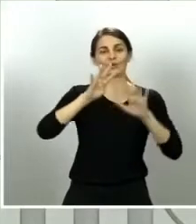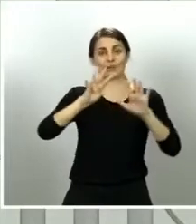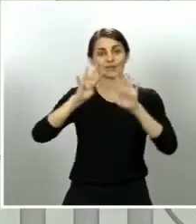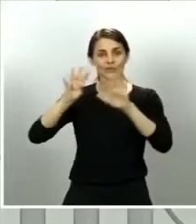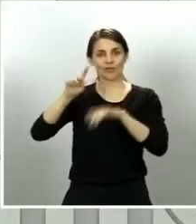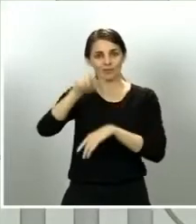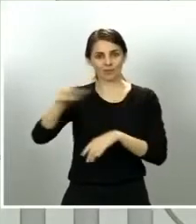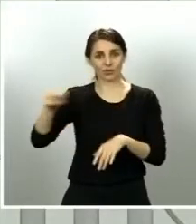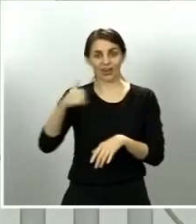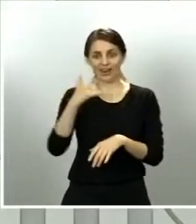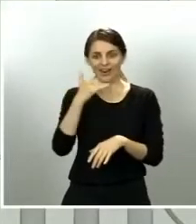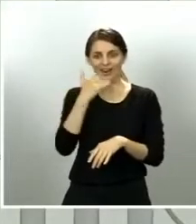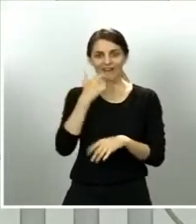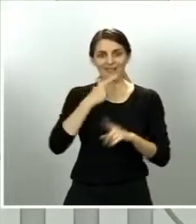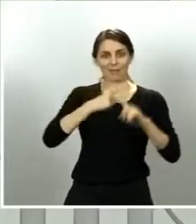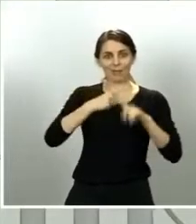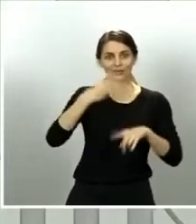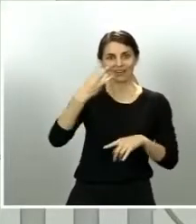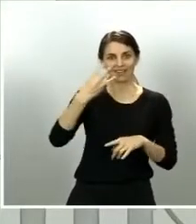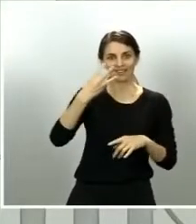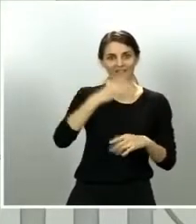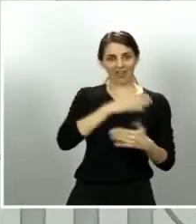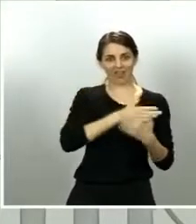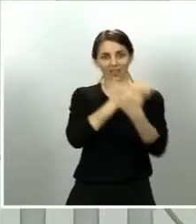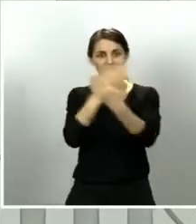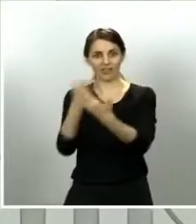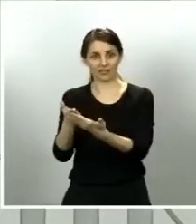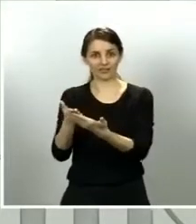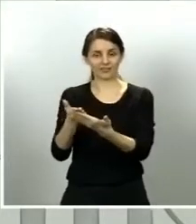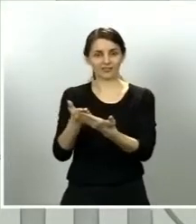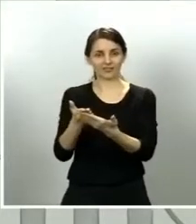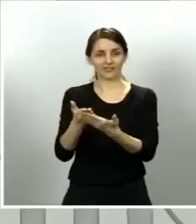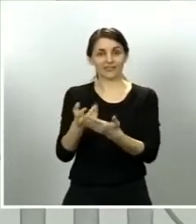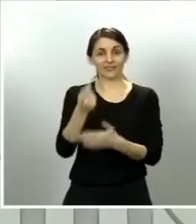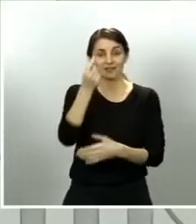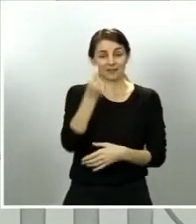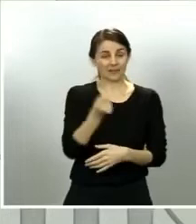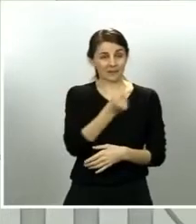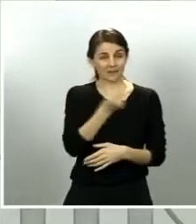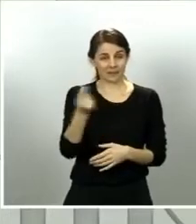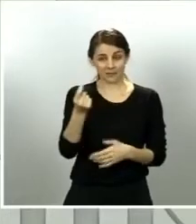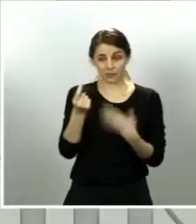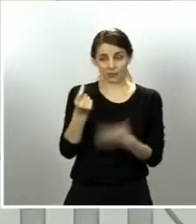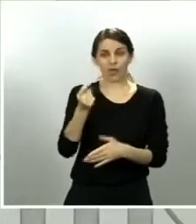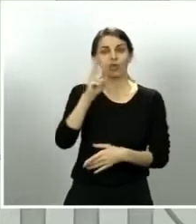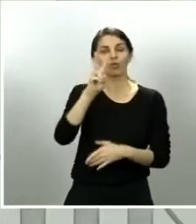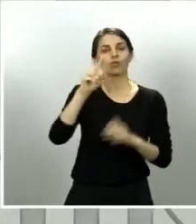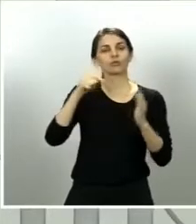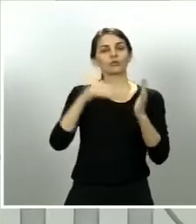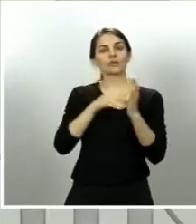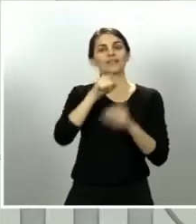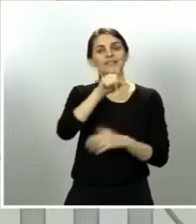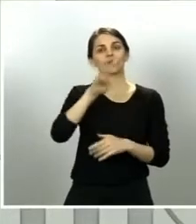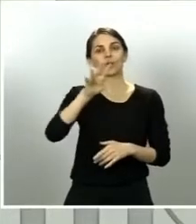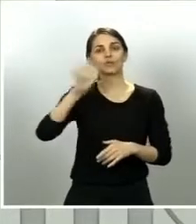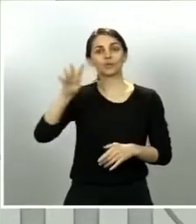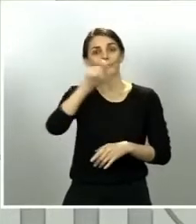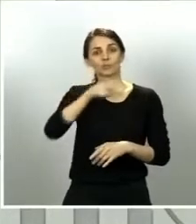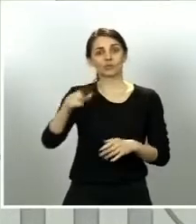triplica el número de nuevos contagiados que ascienden en las últimas 24 horas a 2.144. Insisto, es una cifra